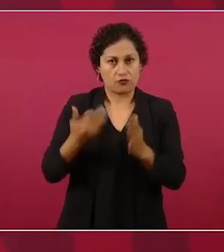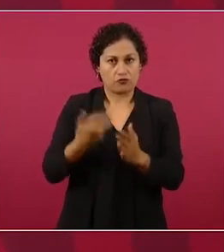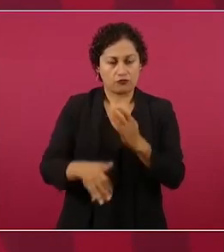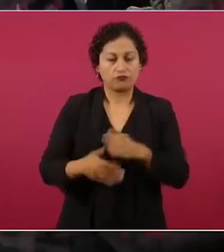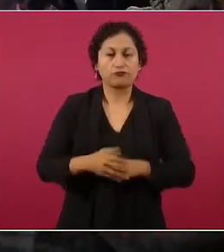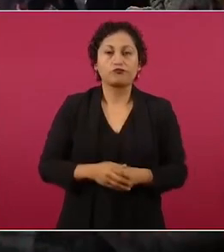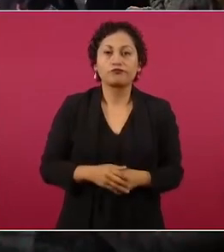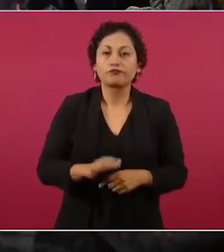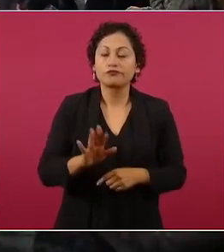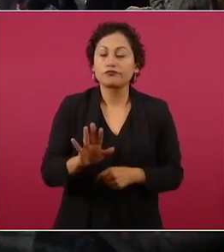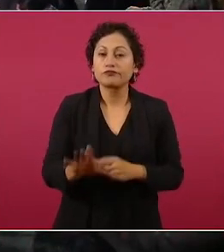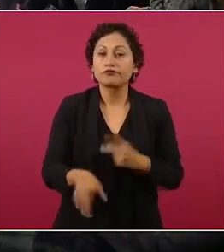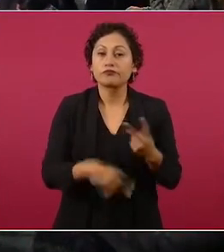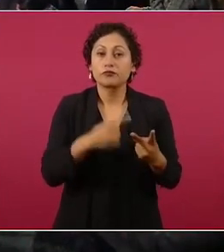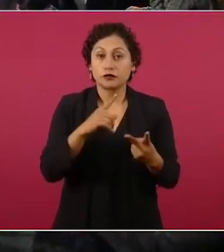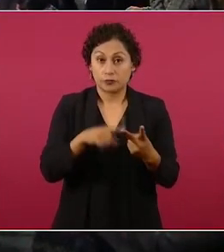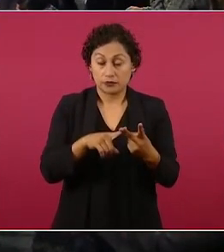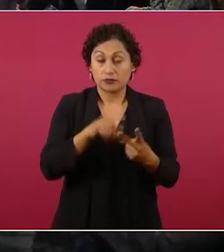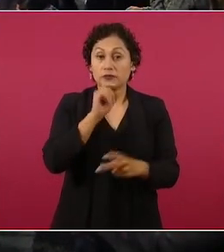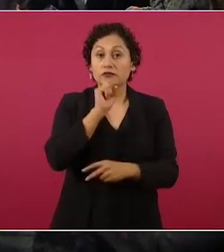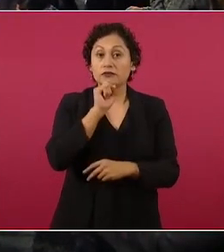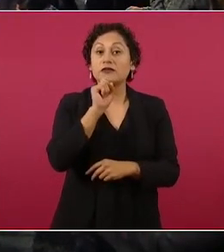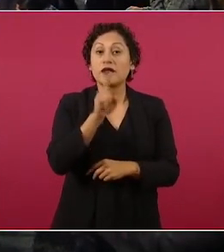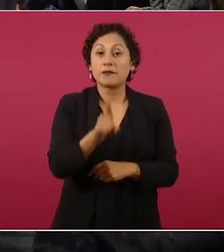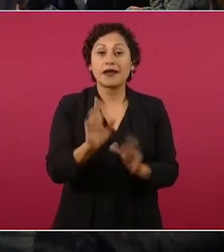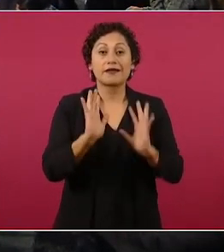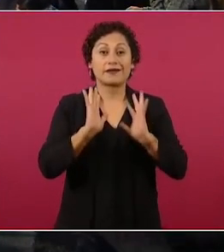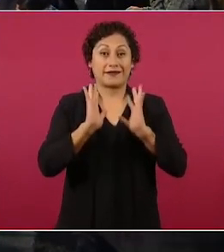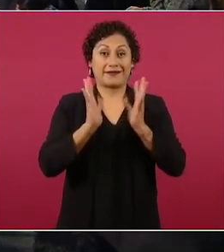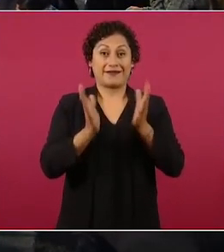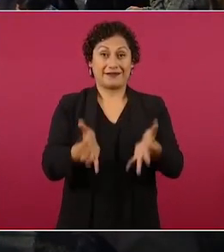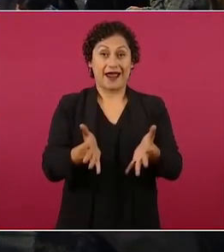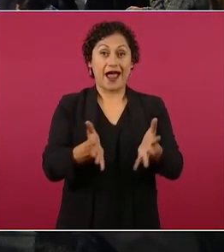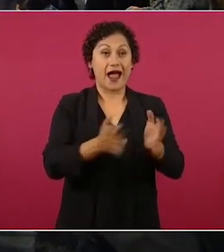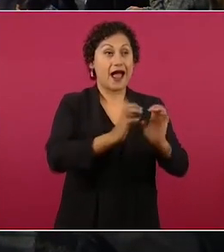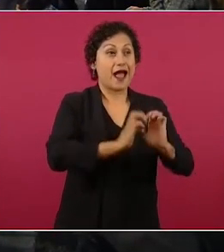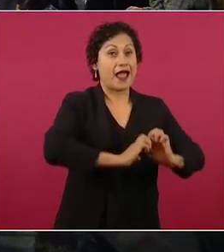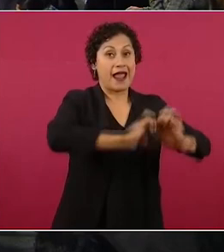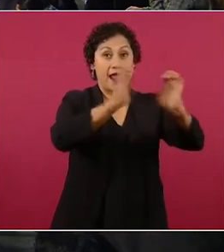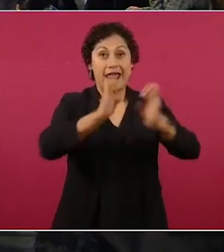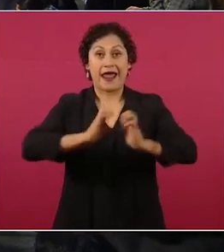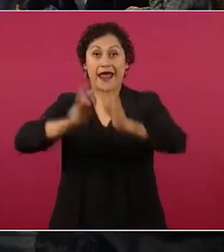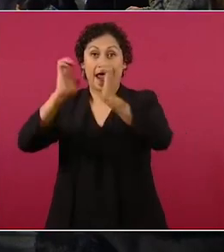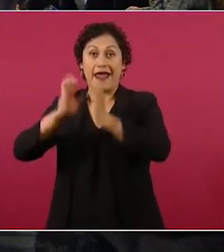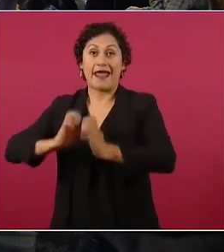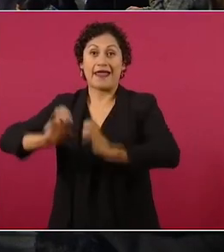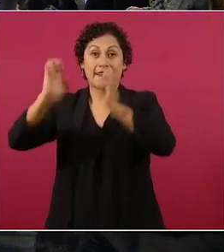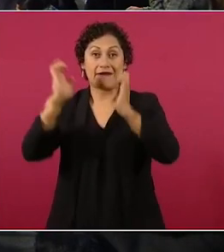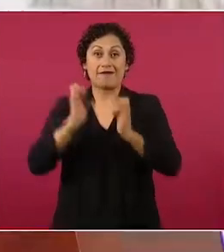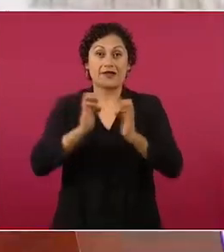Se construyeron las instalaciones, alrededor de 100.